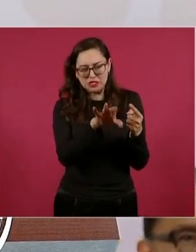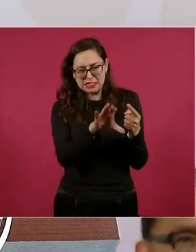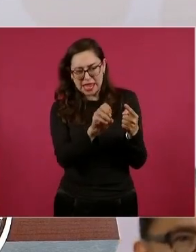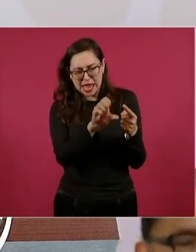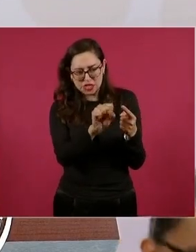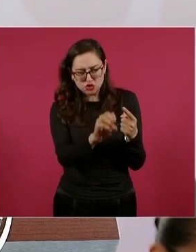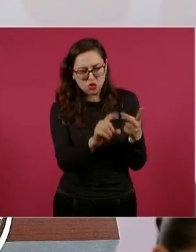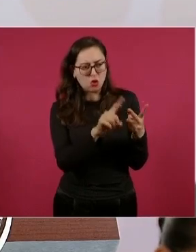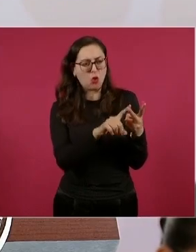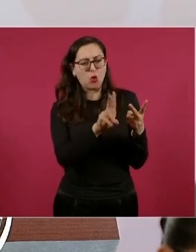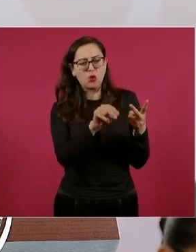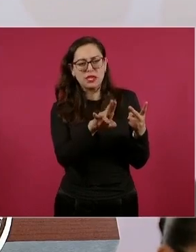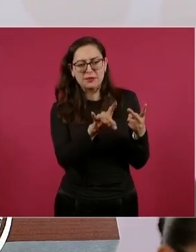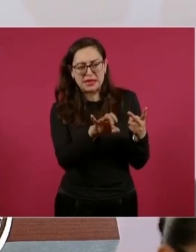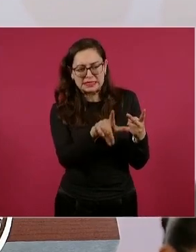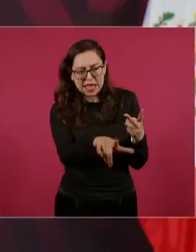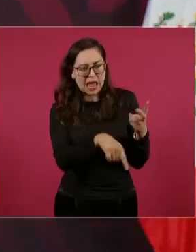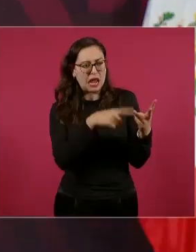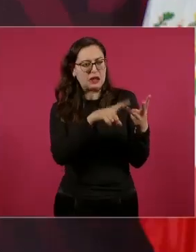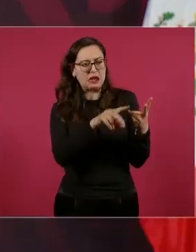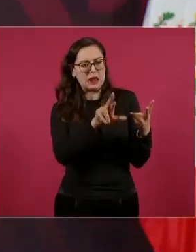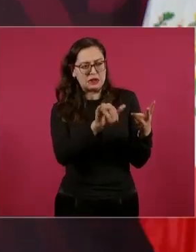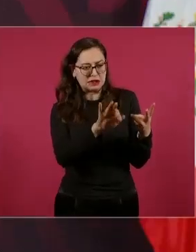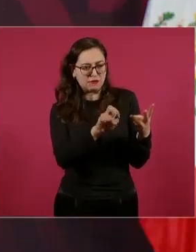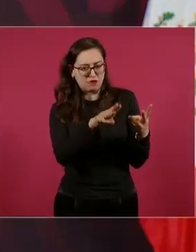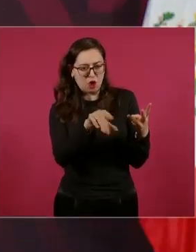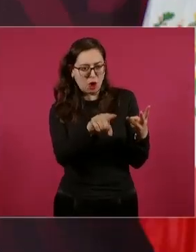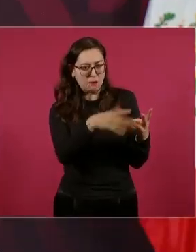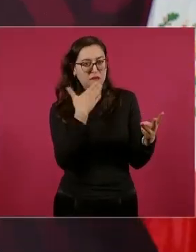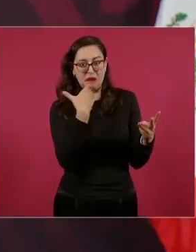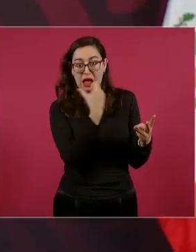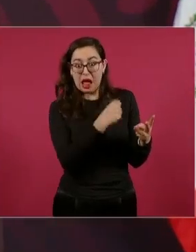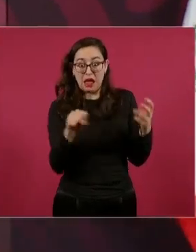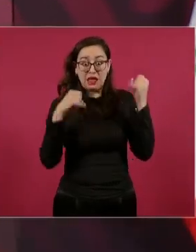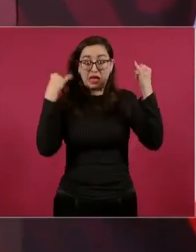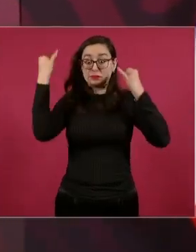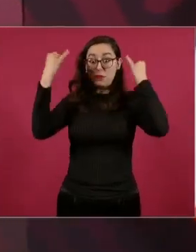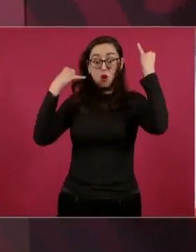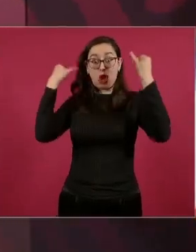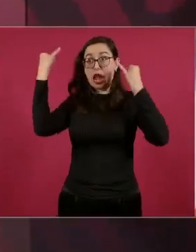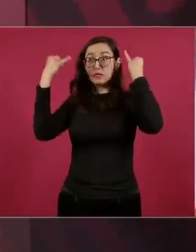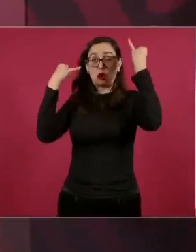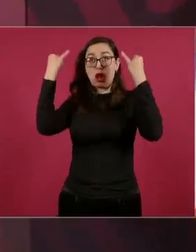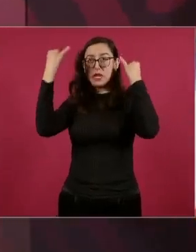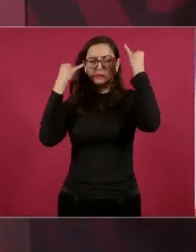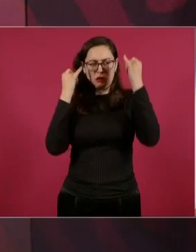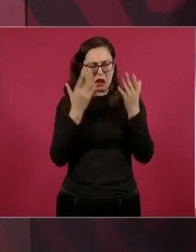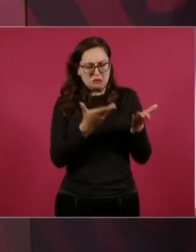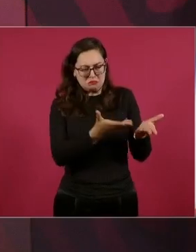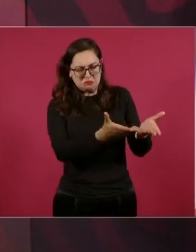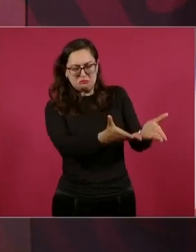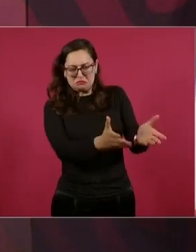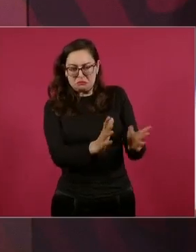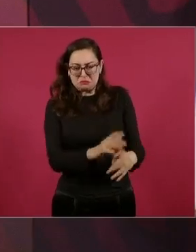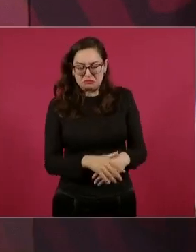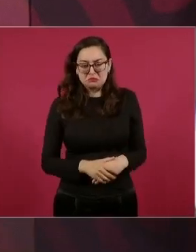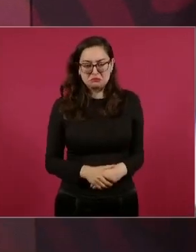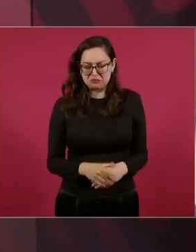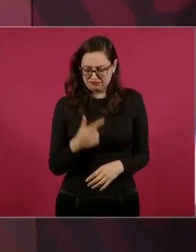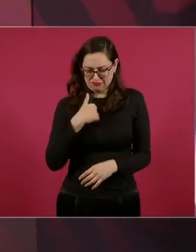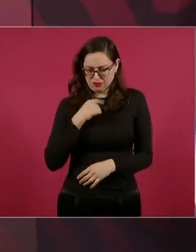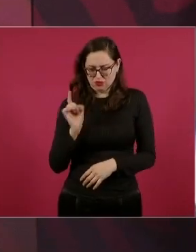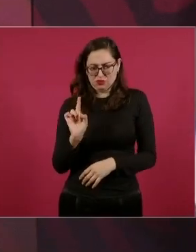¿Para qué nos metemos a eso? Ellos son los que están buscando estos medios. Ellos no cambian